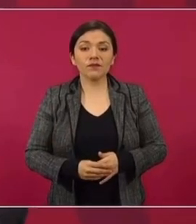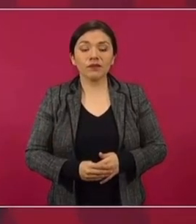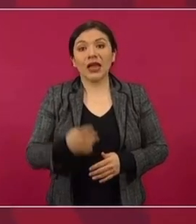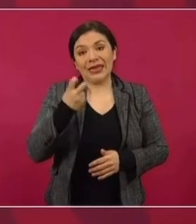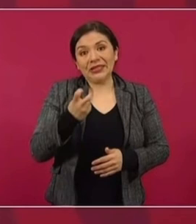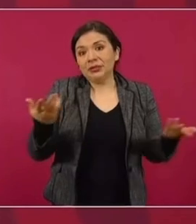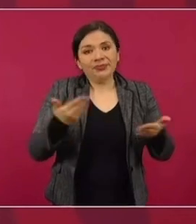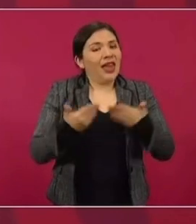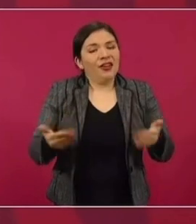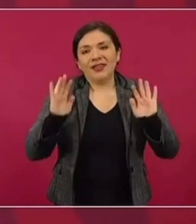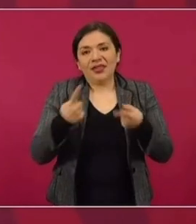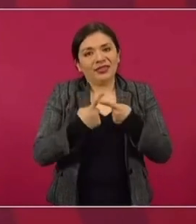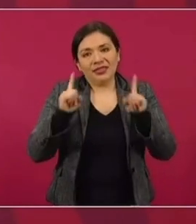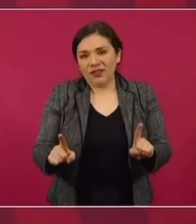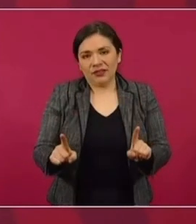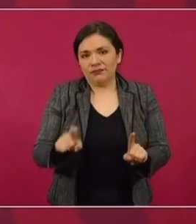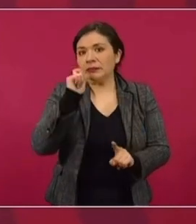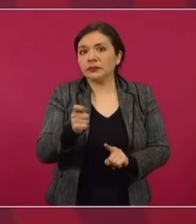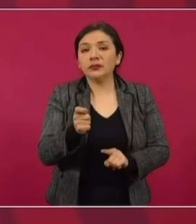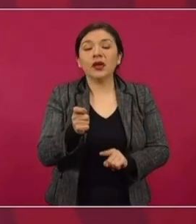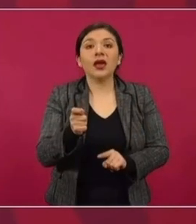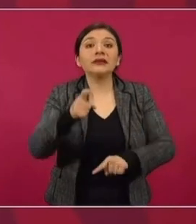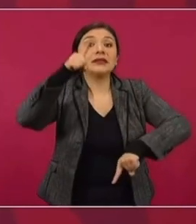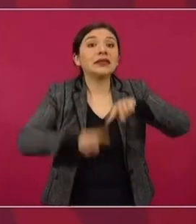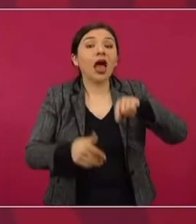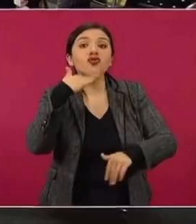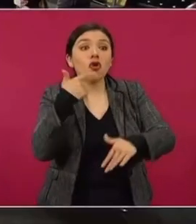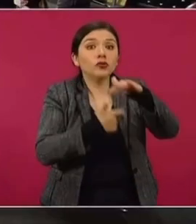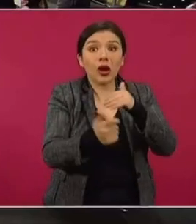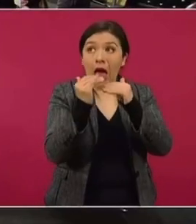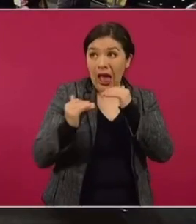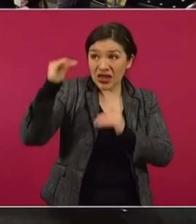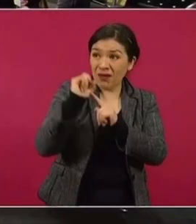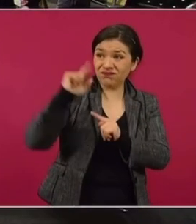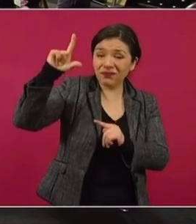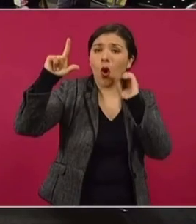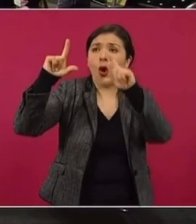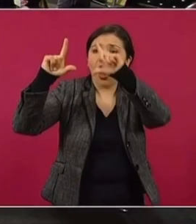ahora es completamente distinto, es no permitir la corrupción, ni arriba ni abajo.